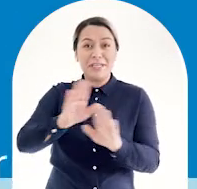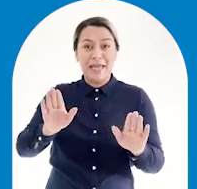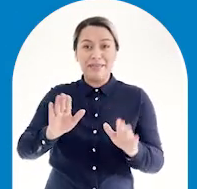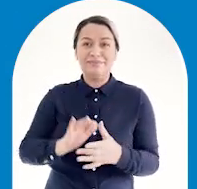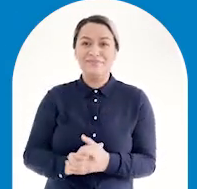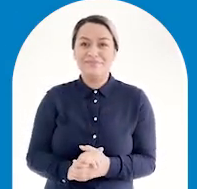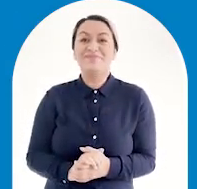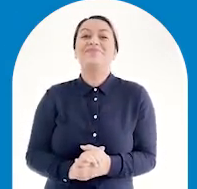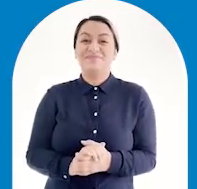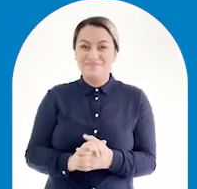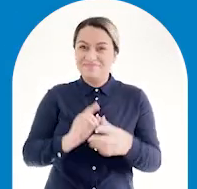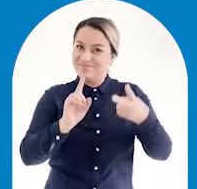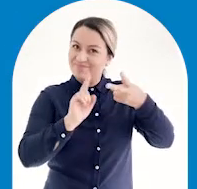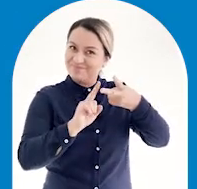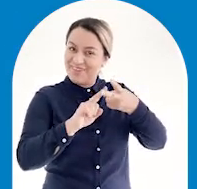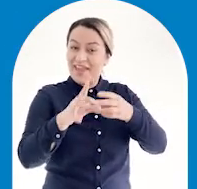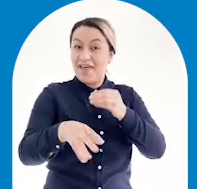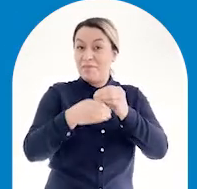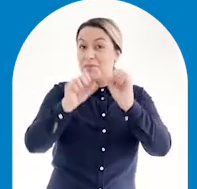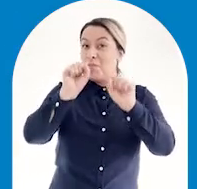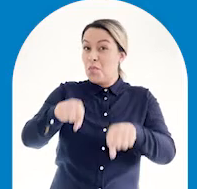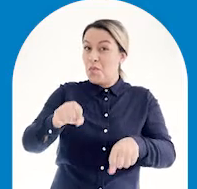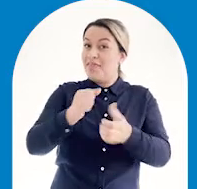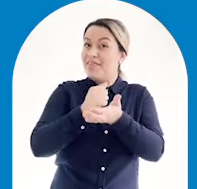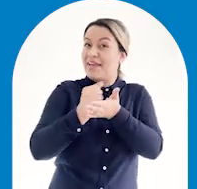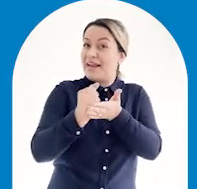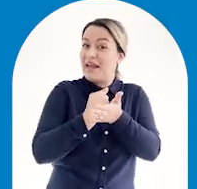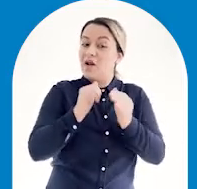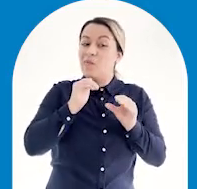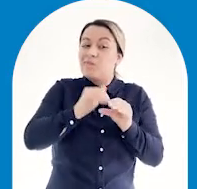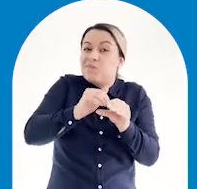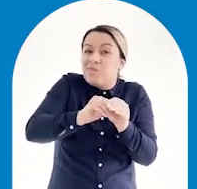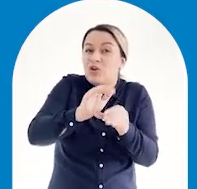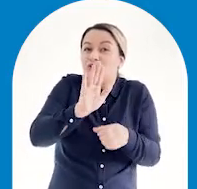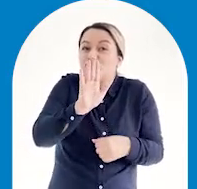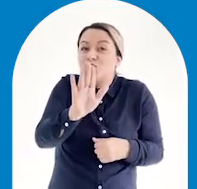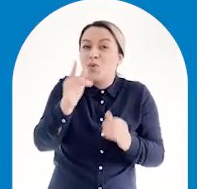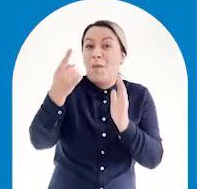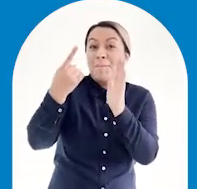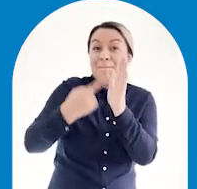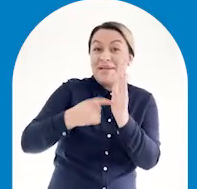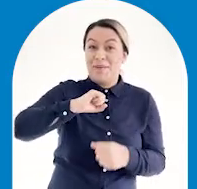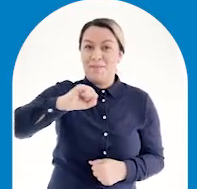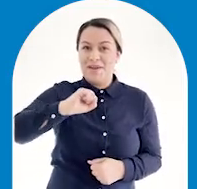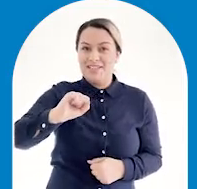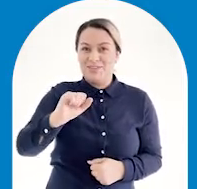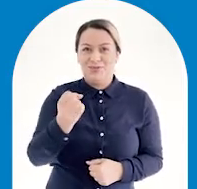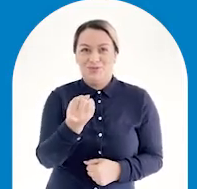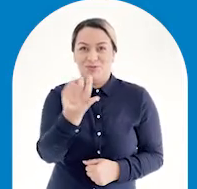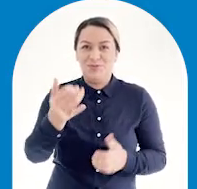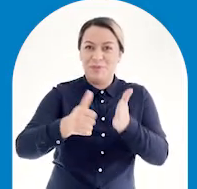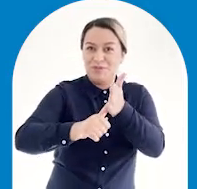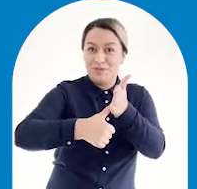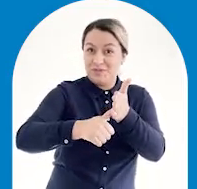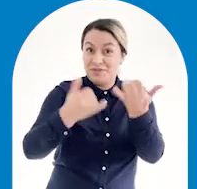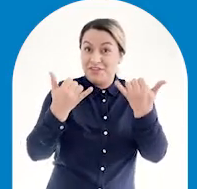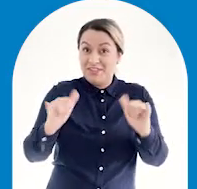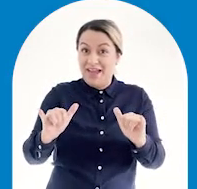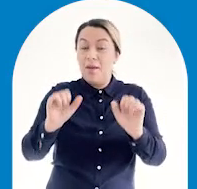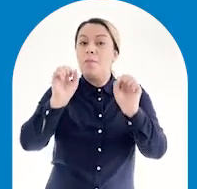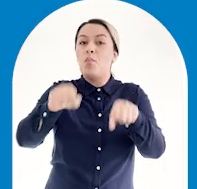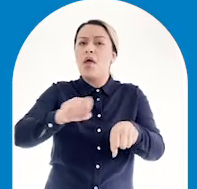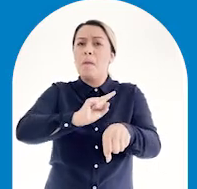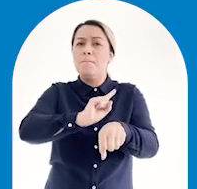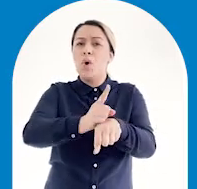Segundo, además le permite hacer recargas de ahorro desde mil pesos con su número de cédula, así que puede